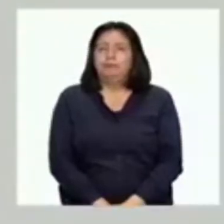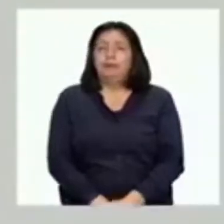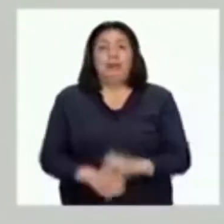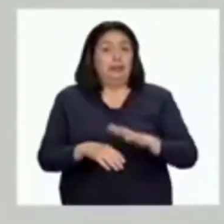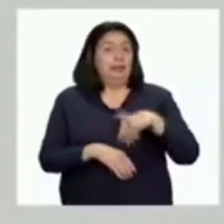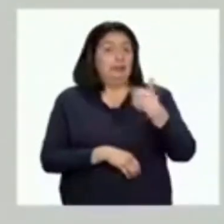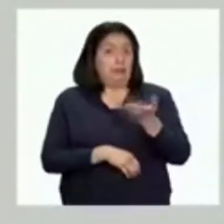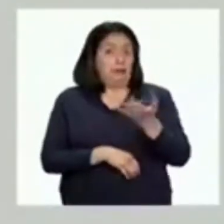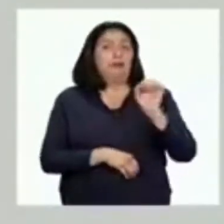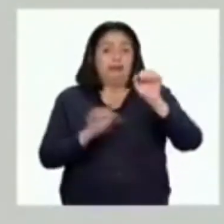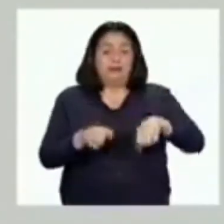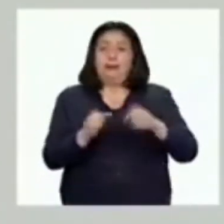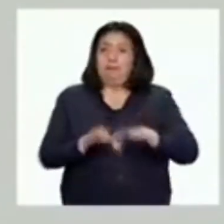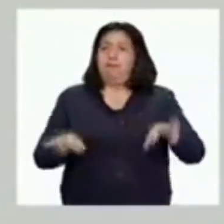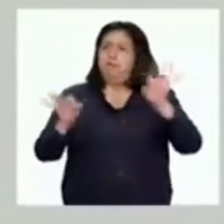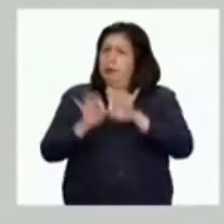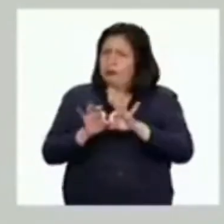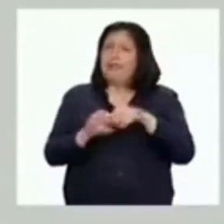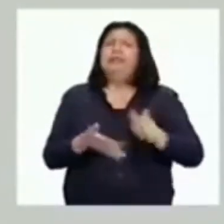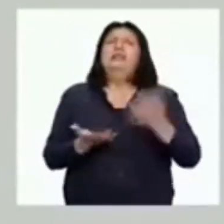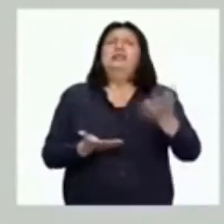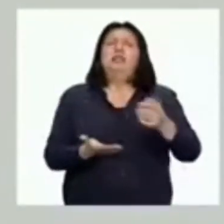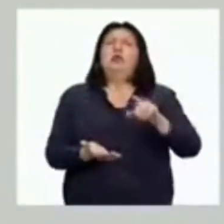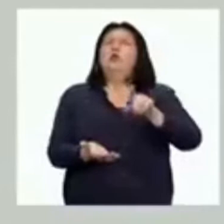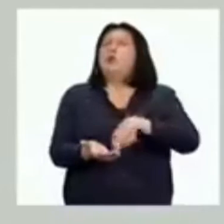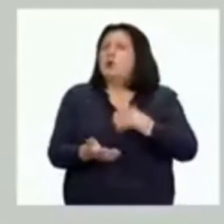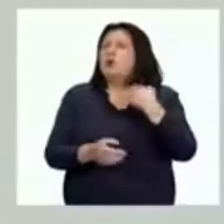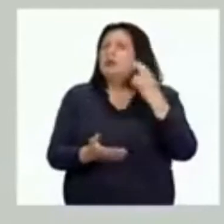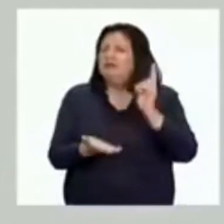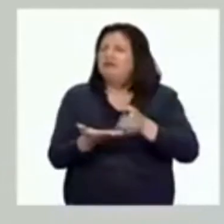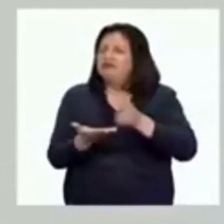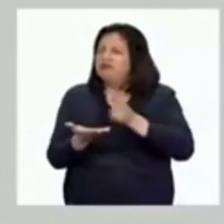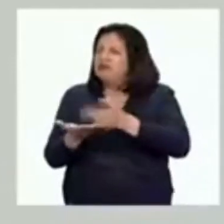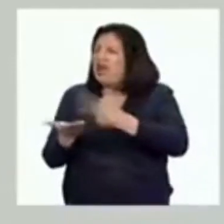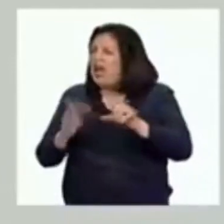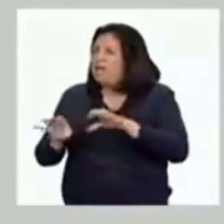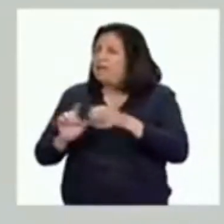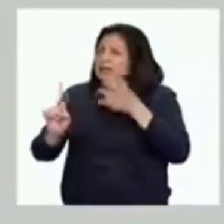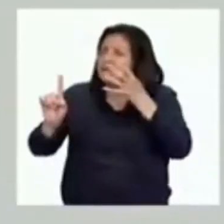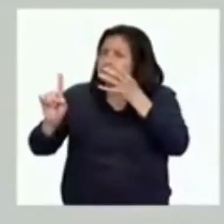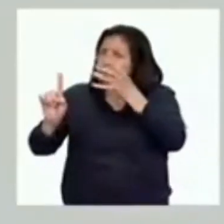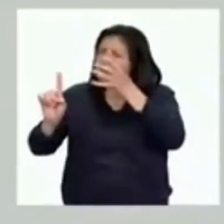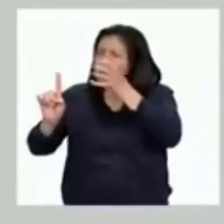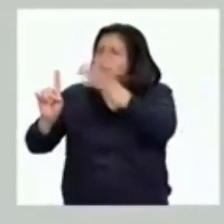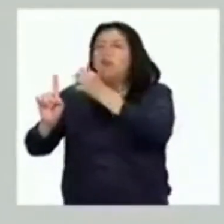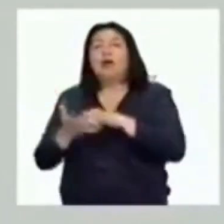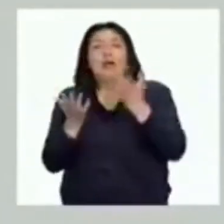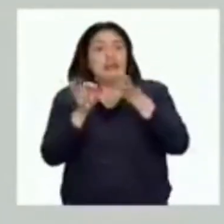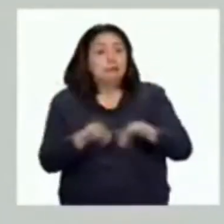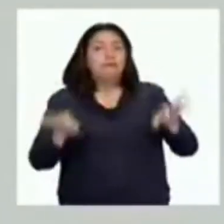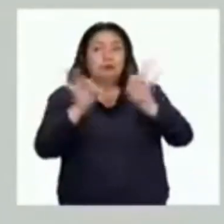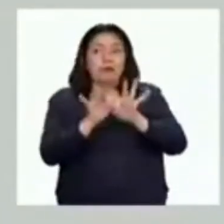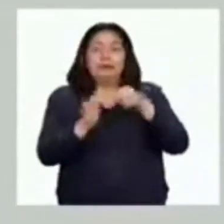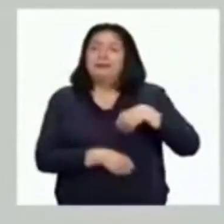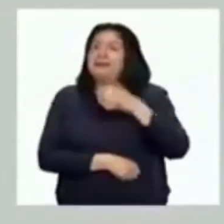Luego, es importante tener una rutina diaria que nos ayude a ser más constantes para lograr lo que queremos. Además, es súper importante